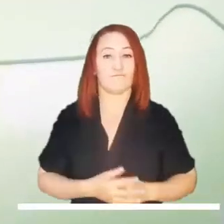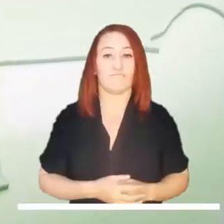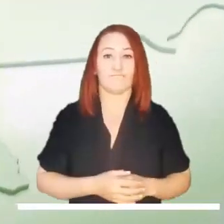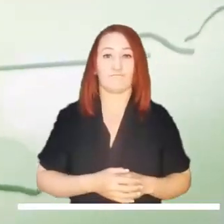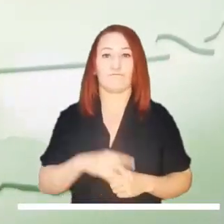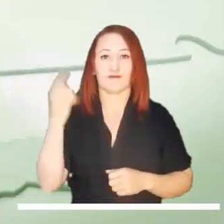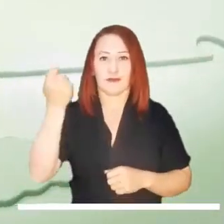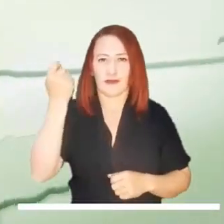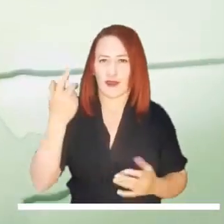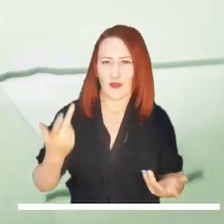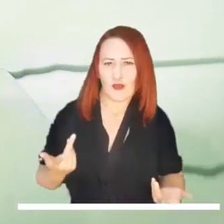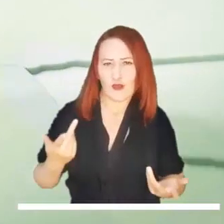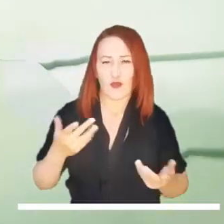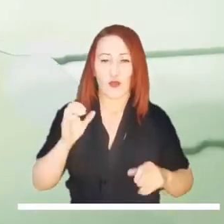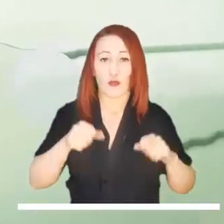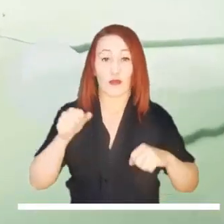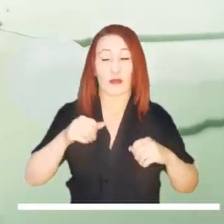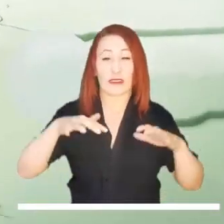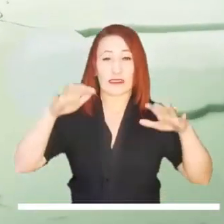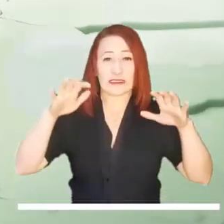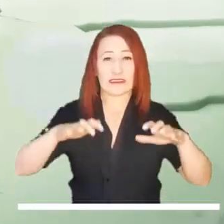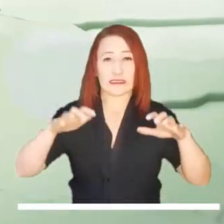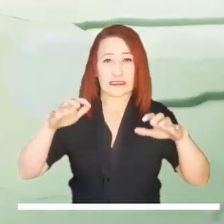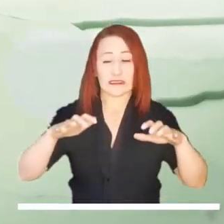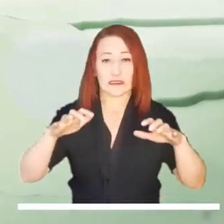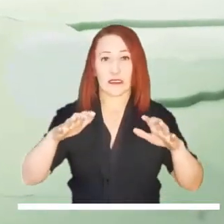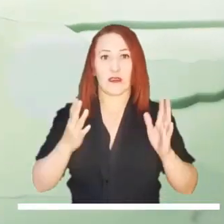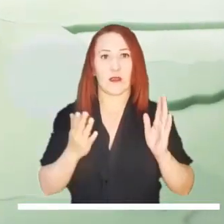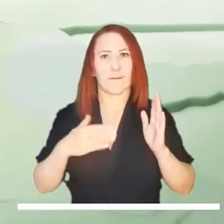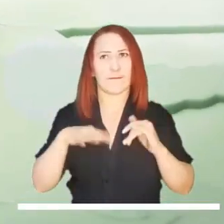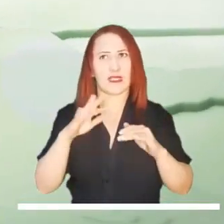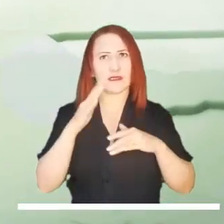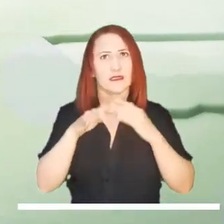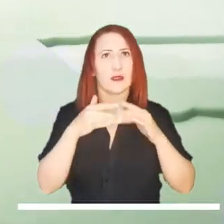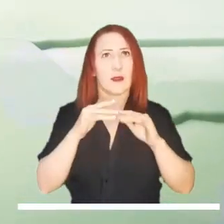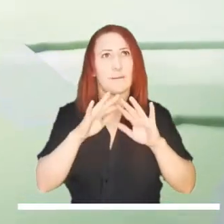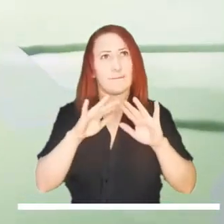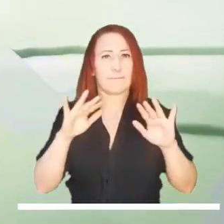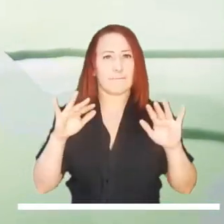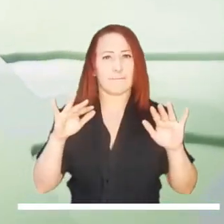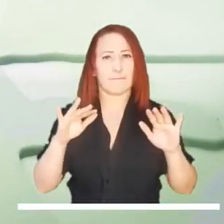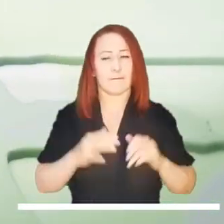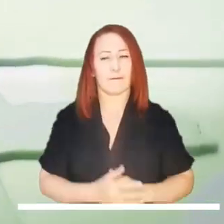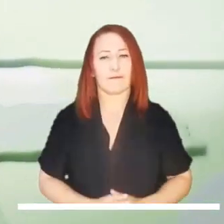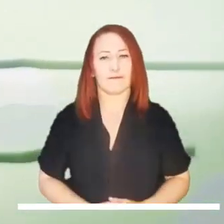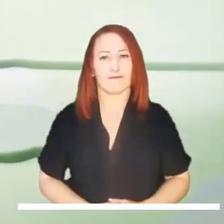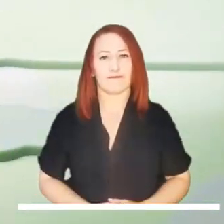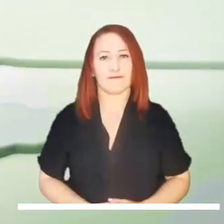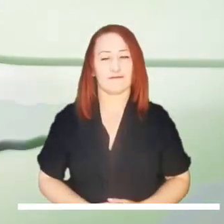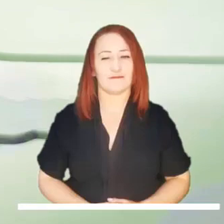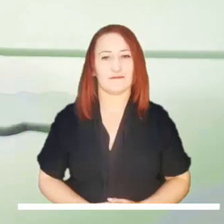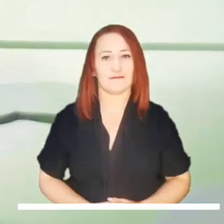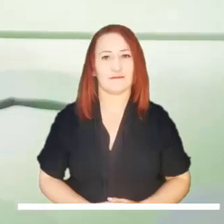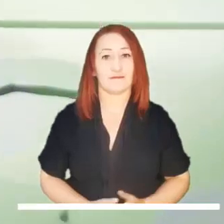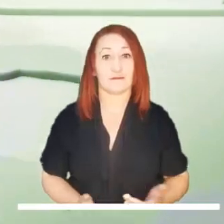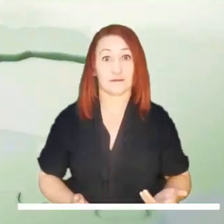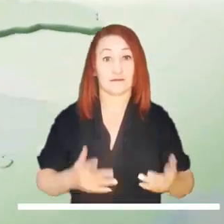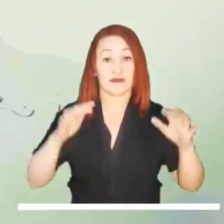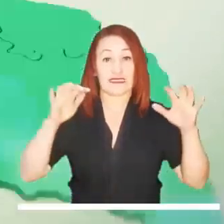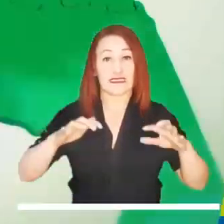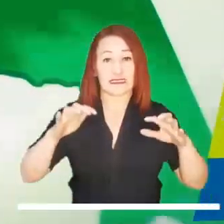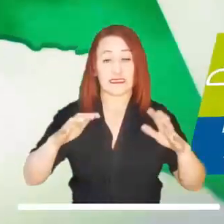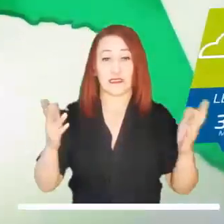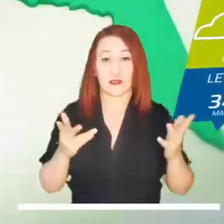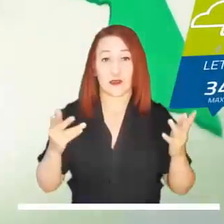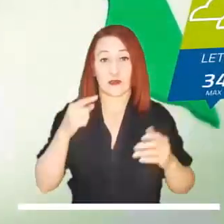Boyacá. Mientras tanto, en el meta es probable la ocurrencia de precipitaciones, aunque se espera cielo parcialmente nublado en el resto de la